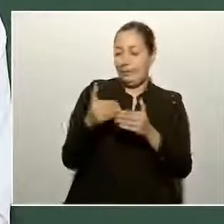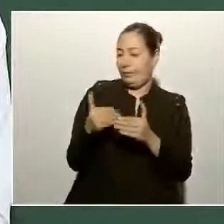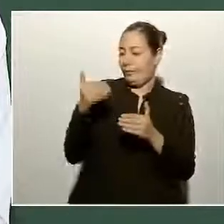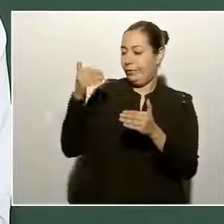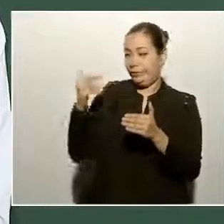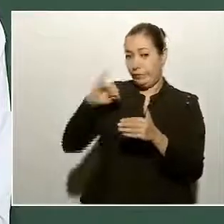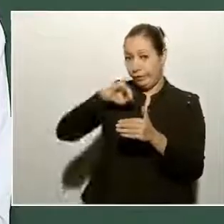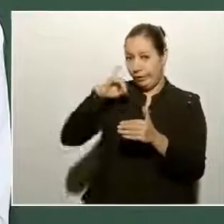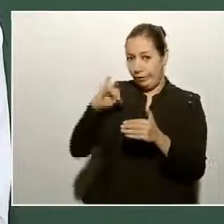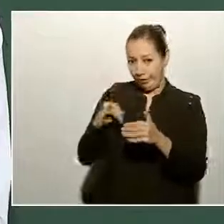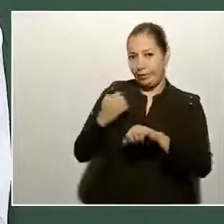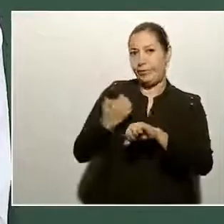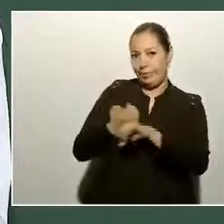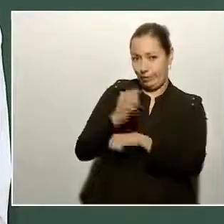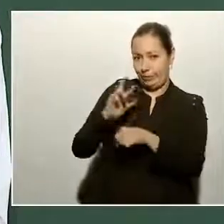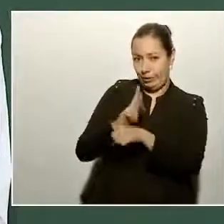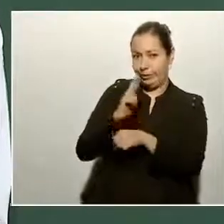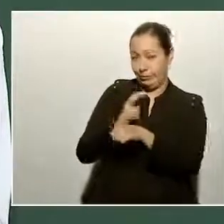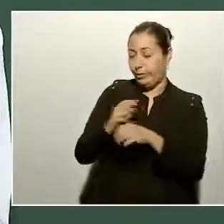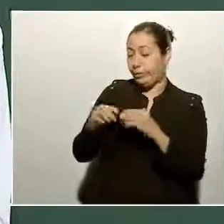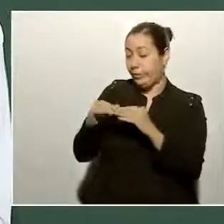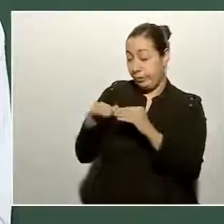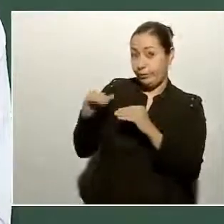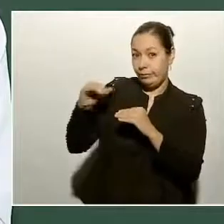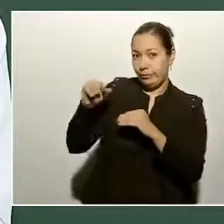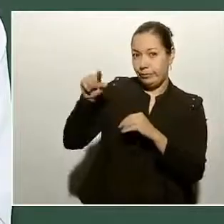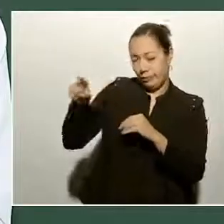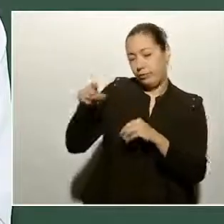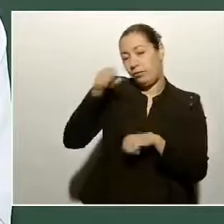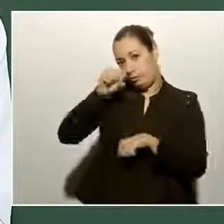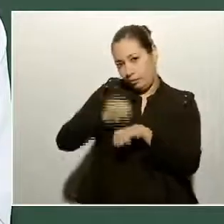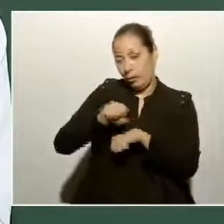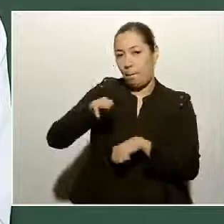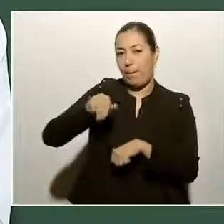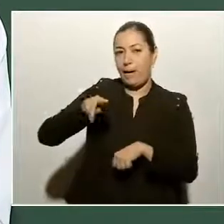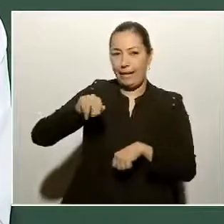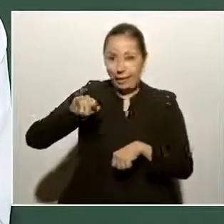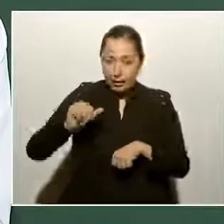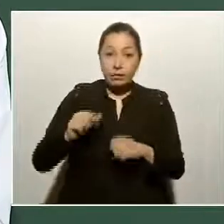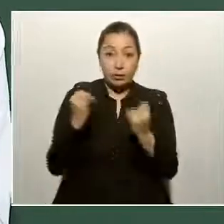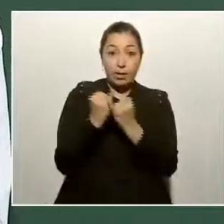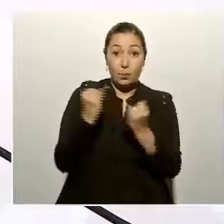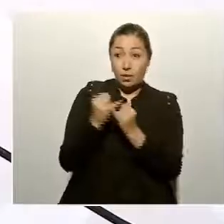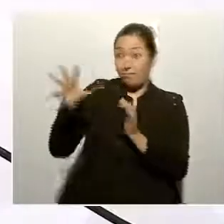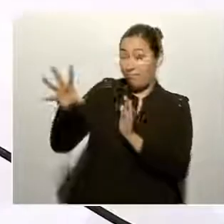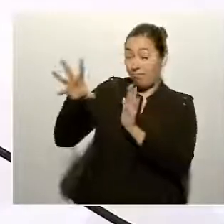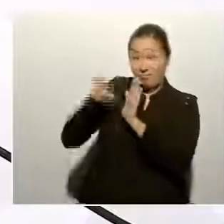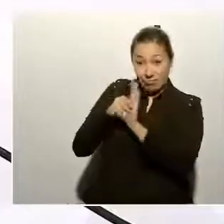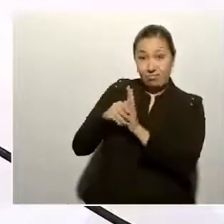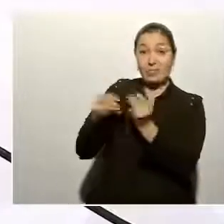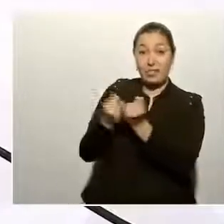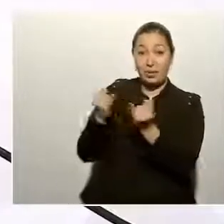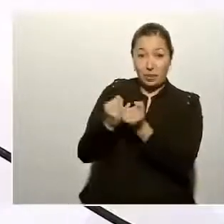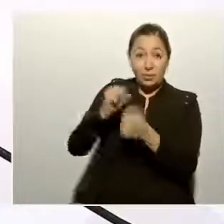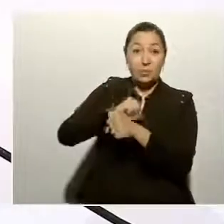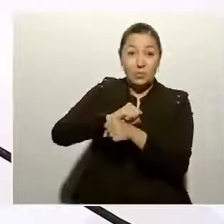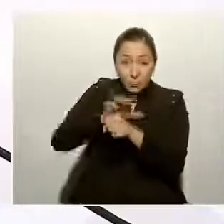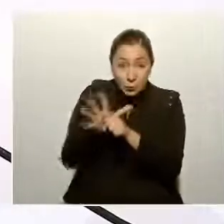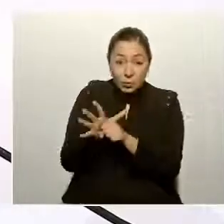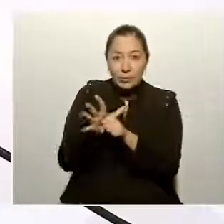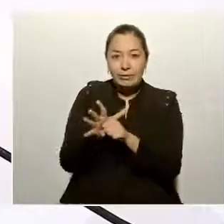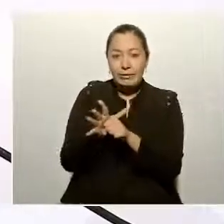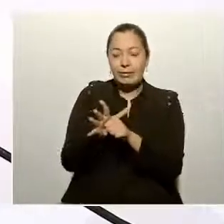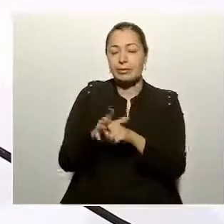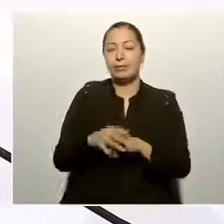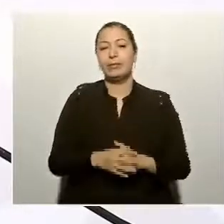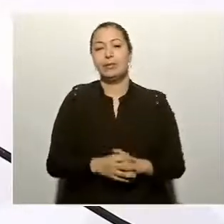de la Secretaría de Marina, que también fue afectado, contagiado de